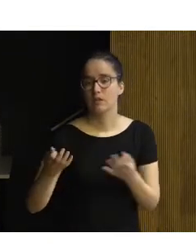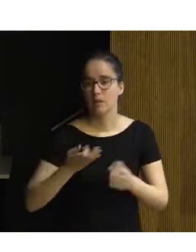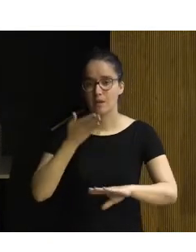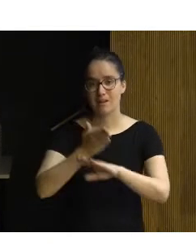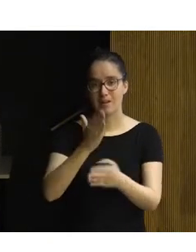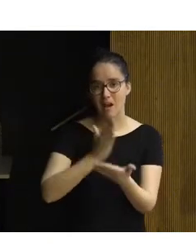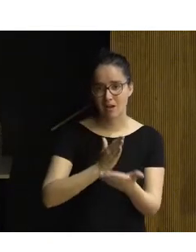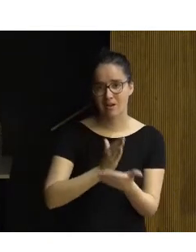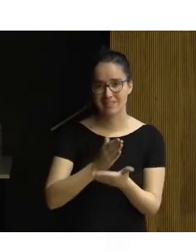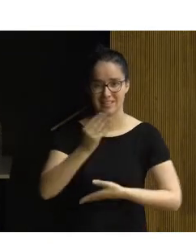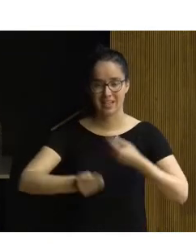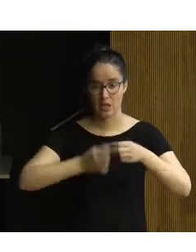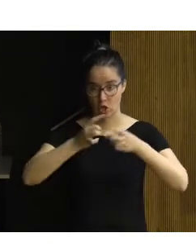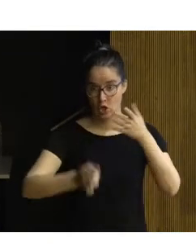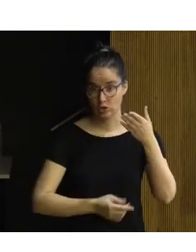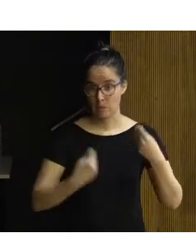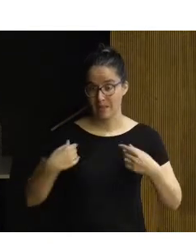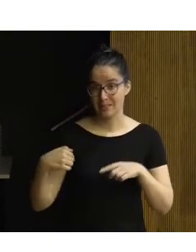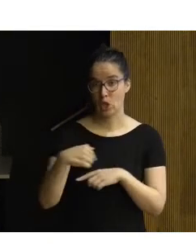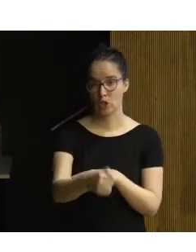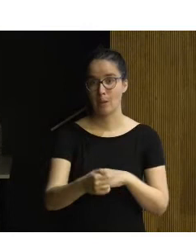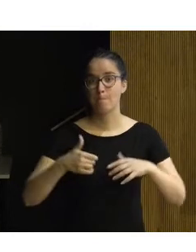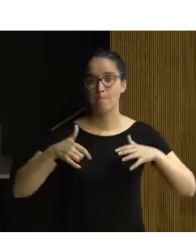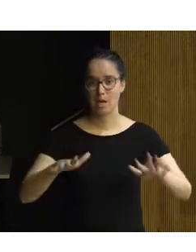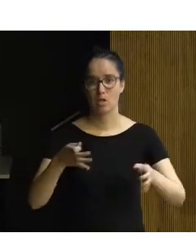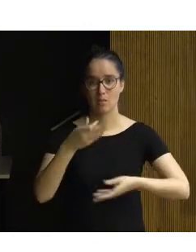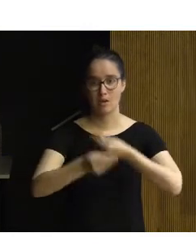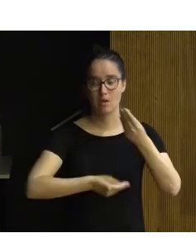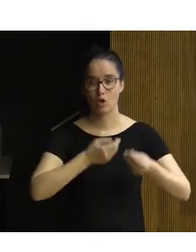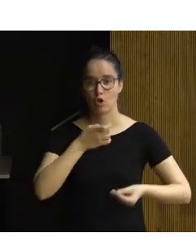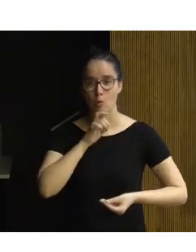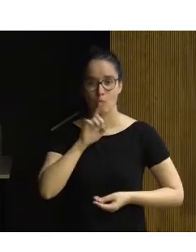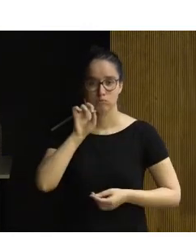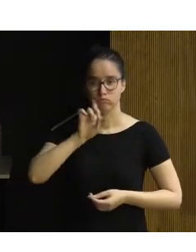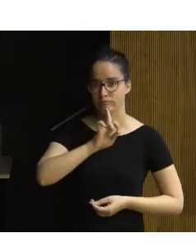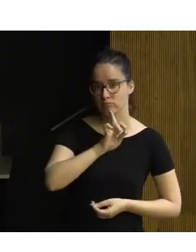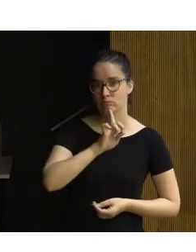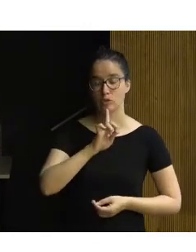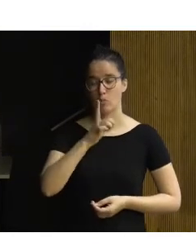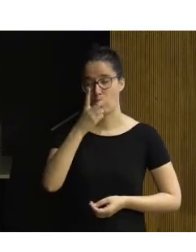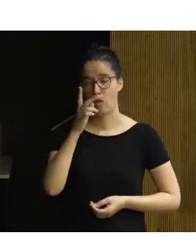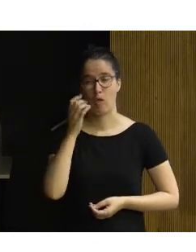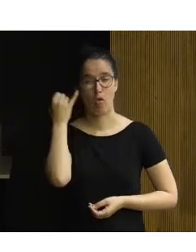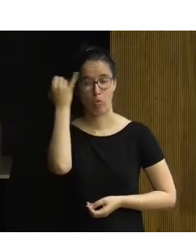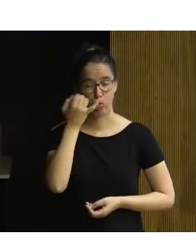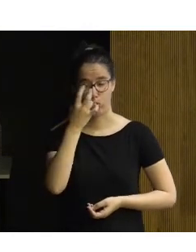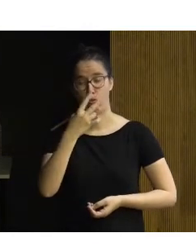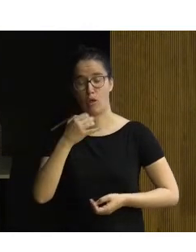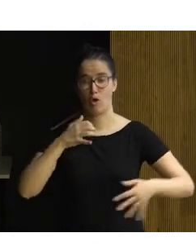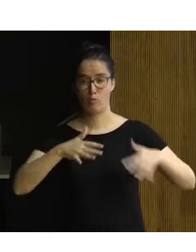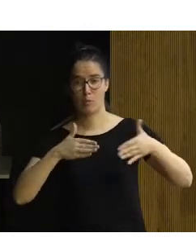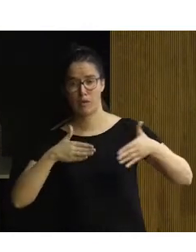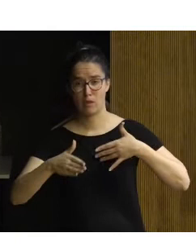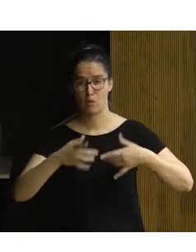clase, tienen que hacer distintas cosas en la vida cotidiana, pero lo tienen que hacer sin poder oír, sin poder ver bien, sin poderse mover bien,